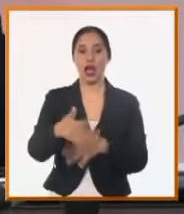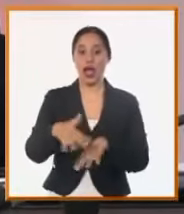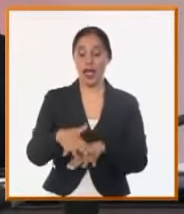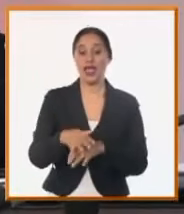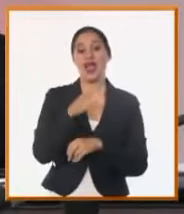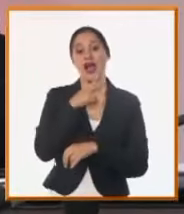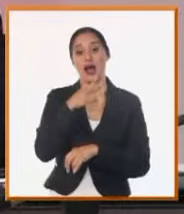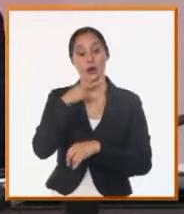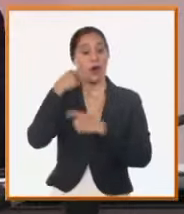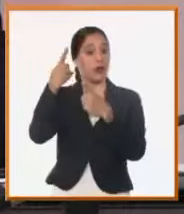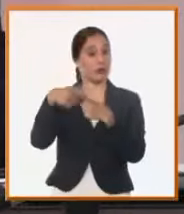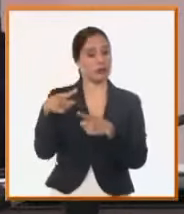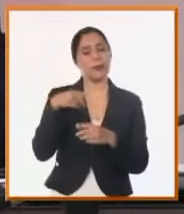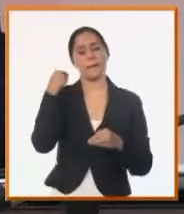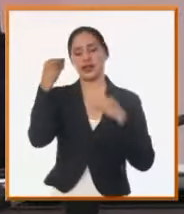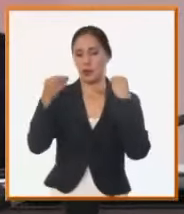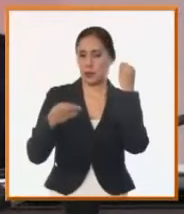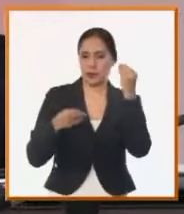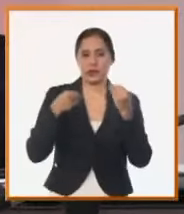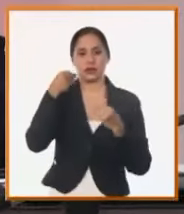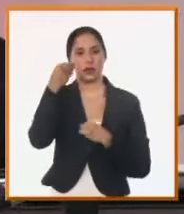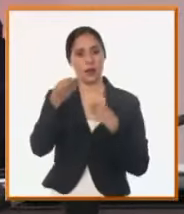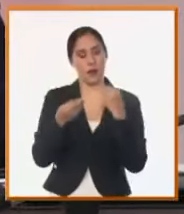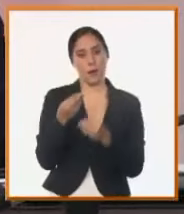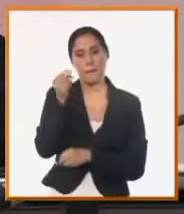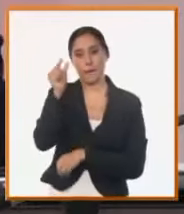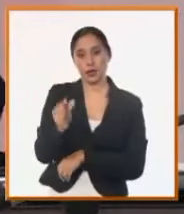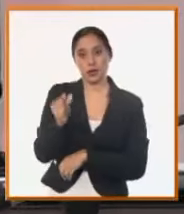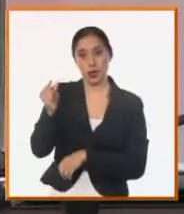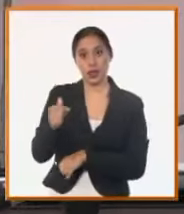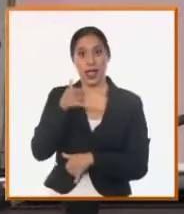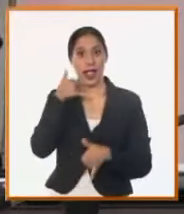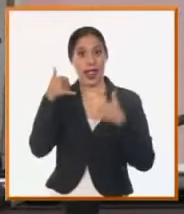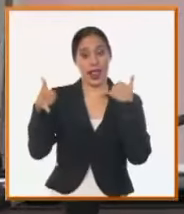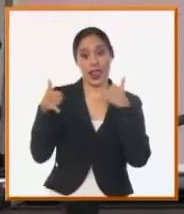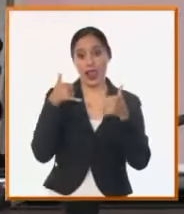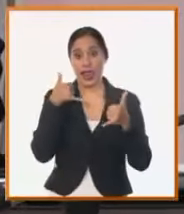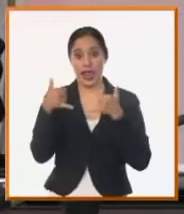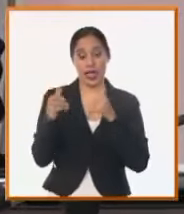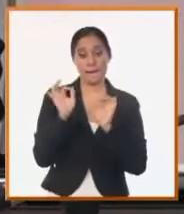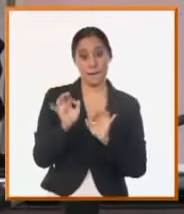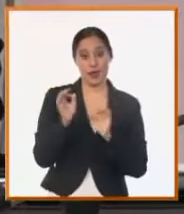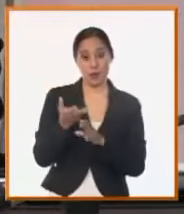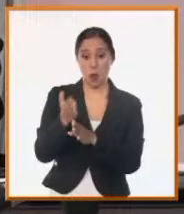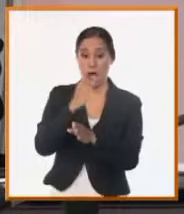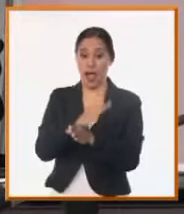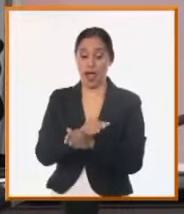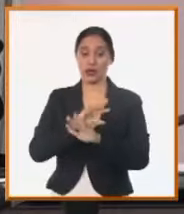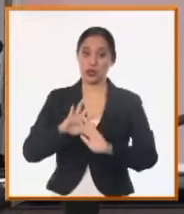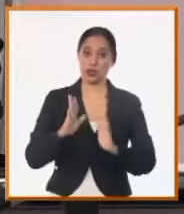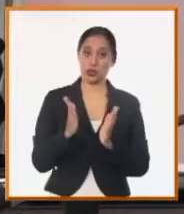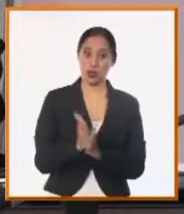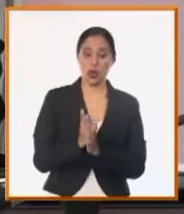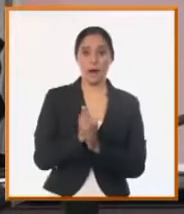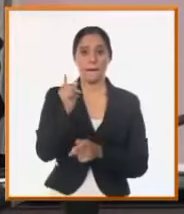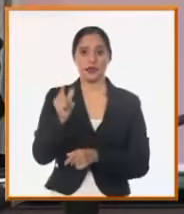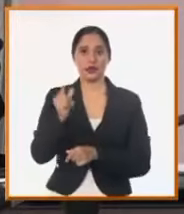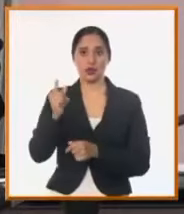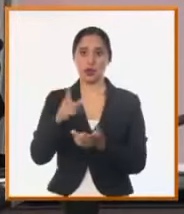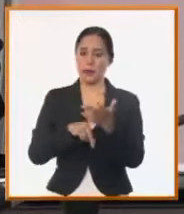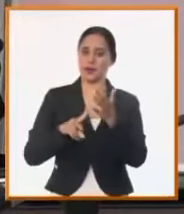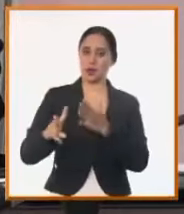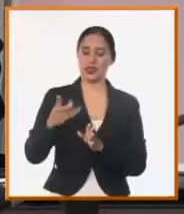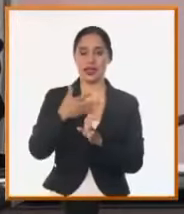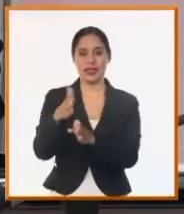calles. Es decir, hay preocupación también de las personas con, como escuchábamos en la llamada telefónica, varias llamadas, varios